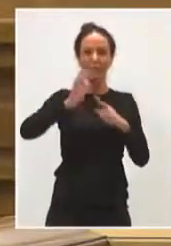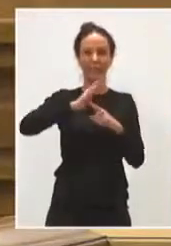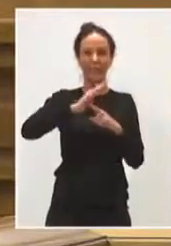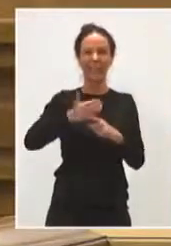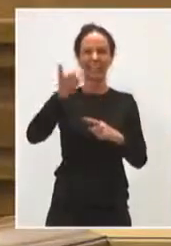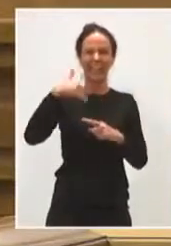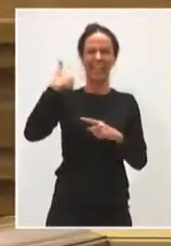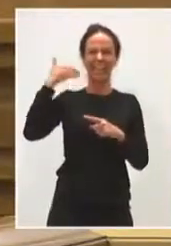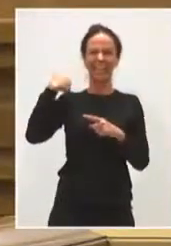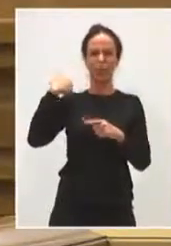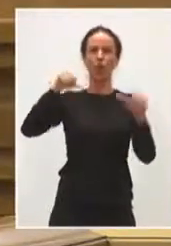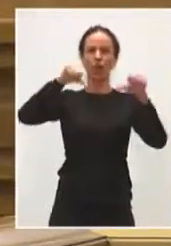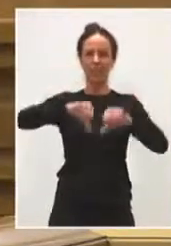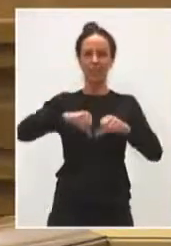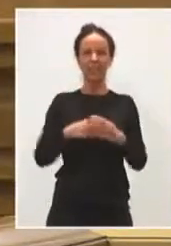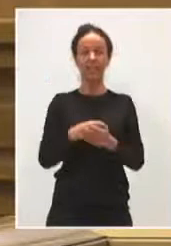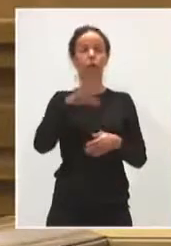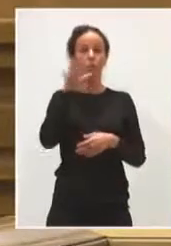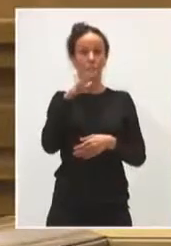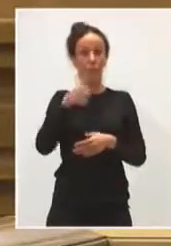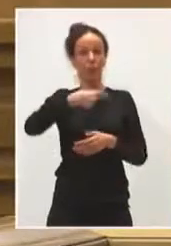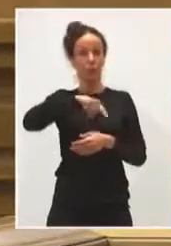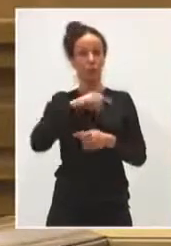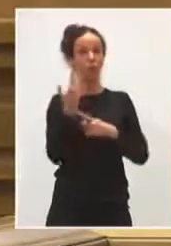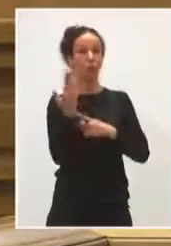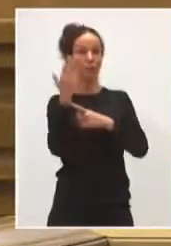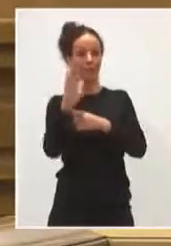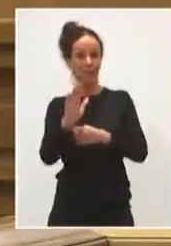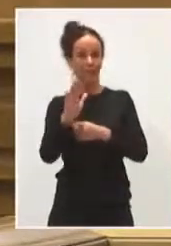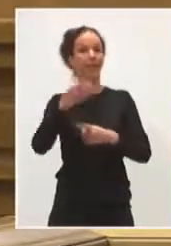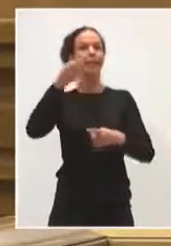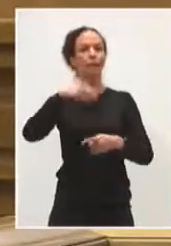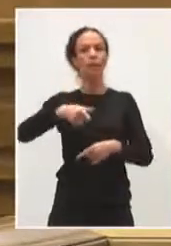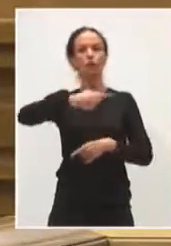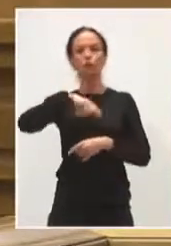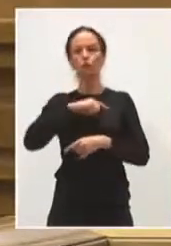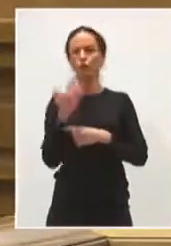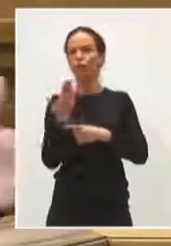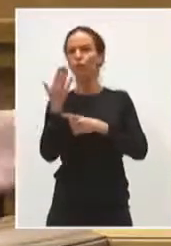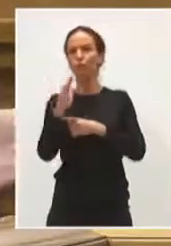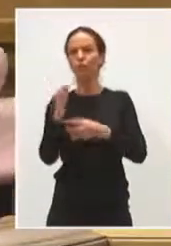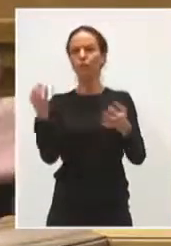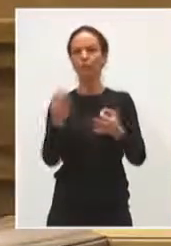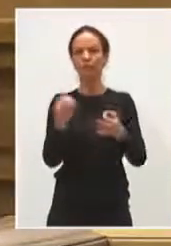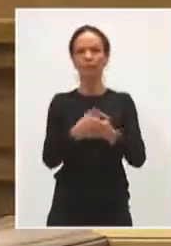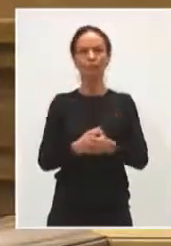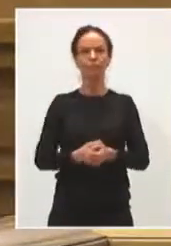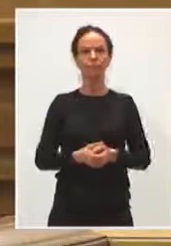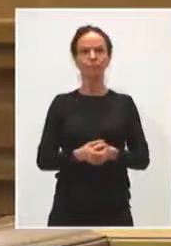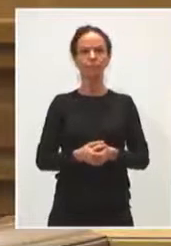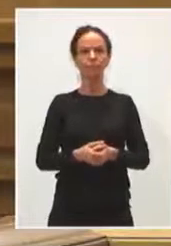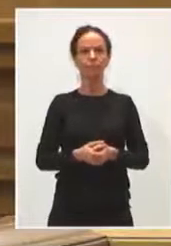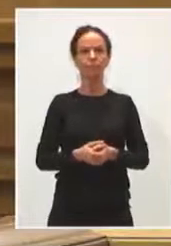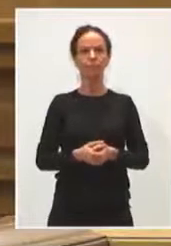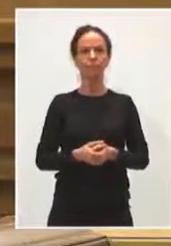Por tanto, vamos a plantear eso como vamos a plantear, además, que siga sin